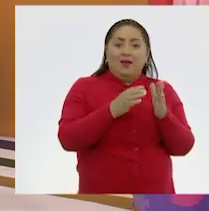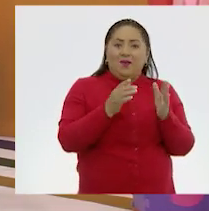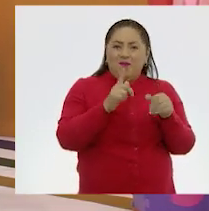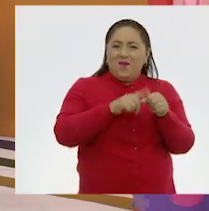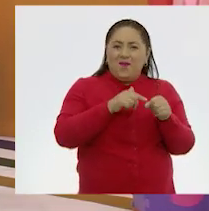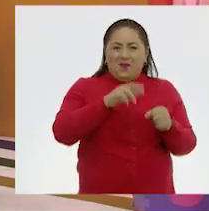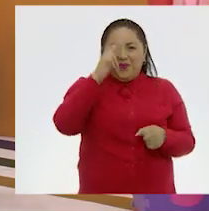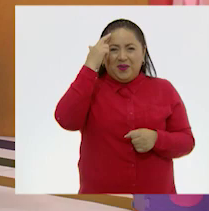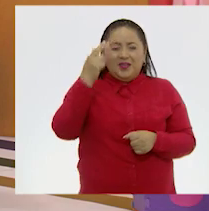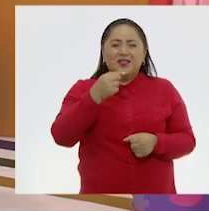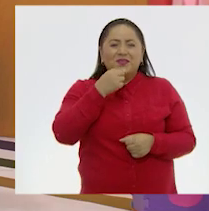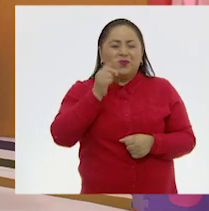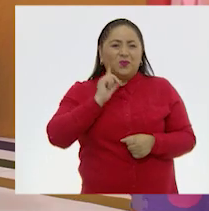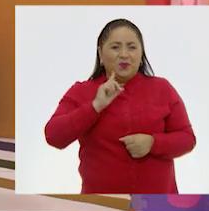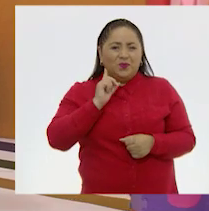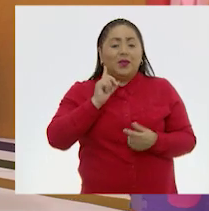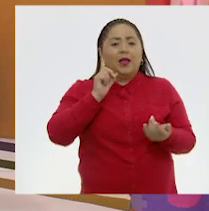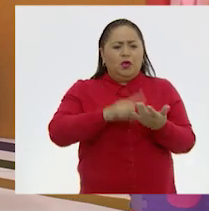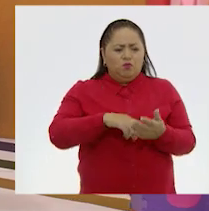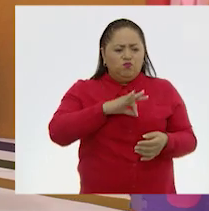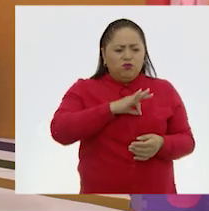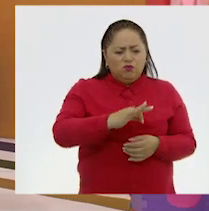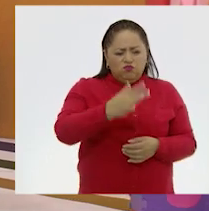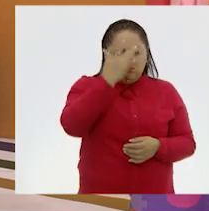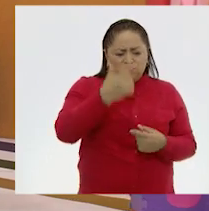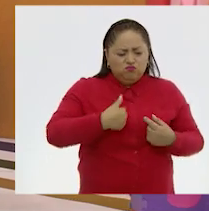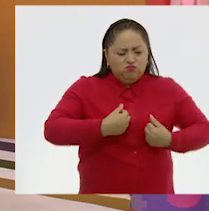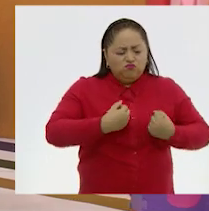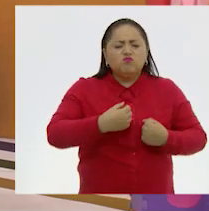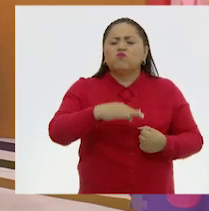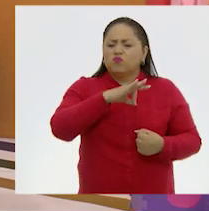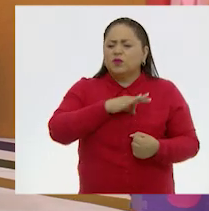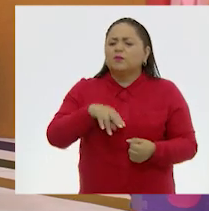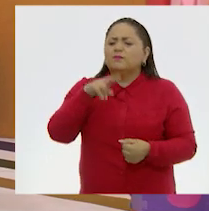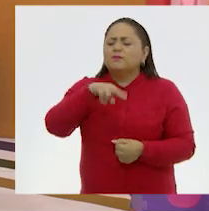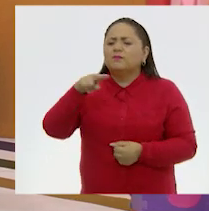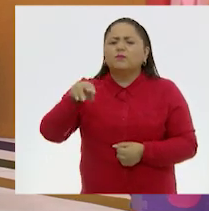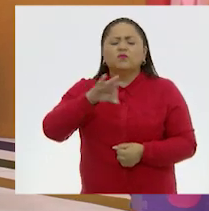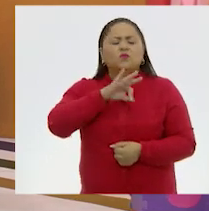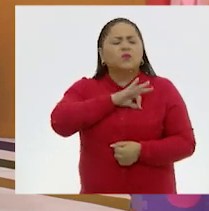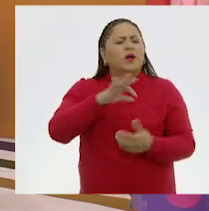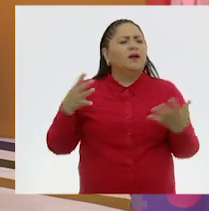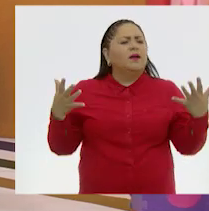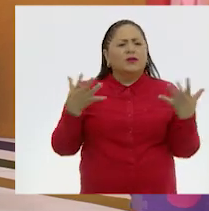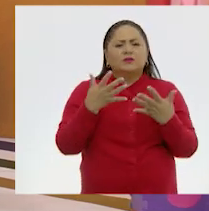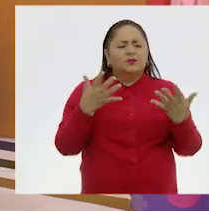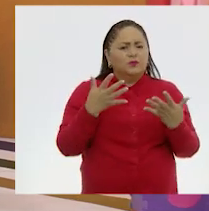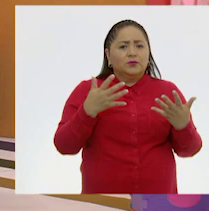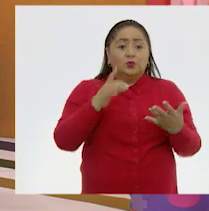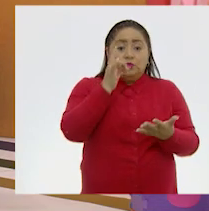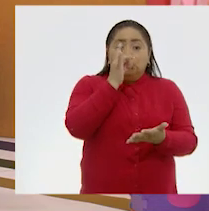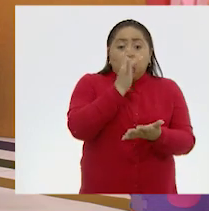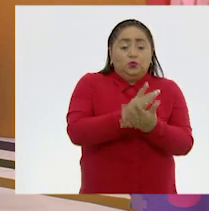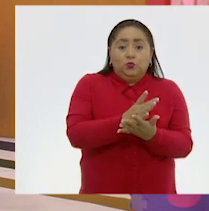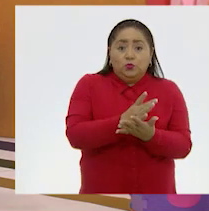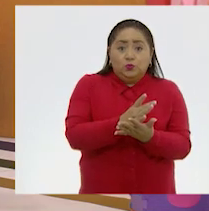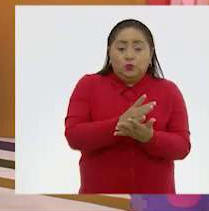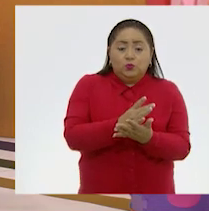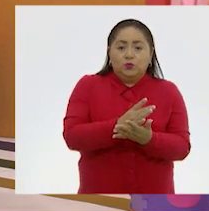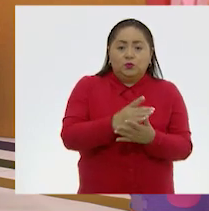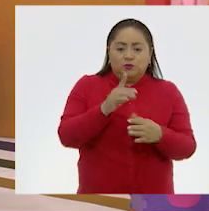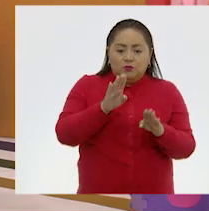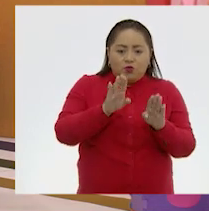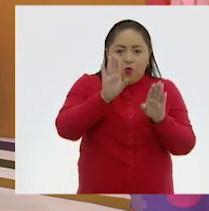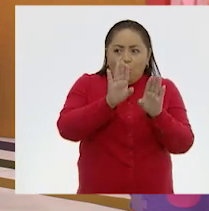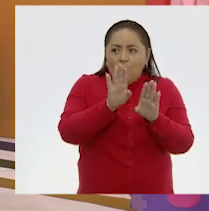como Julieta, tenemos el poder y la magia y podemos provocar no solamente que